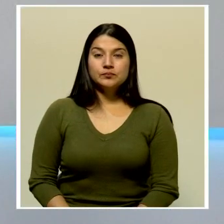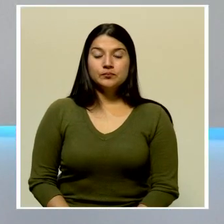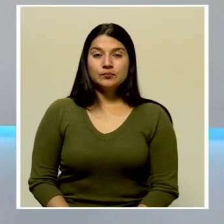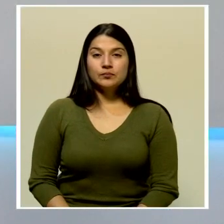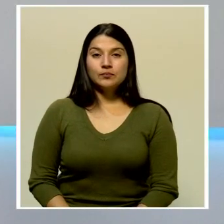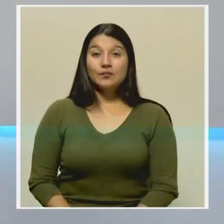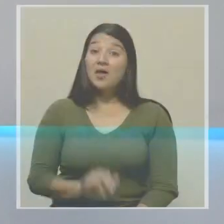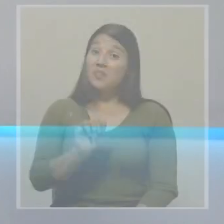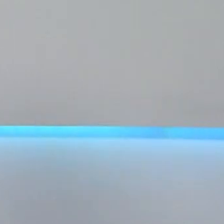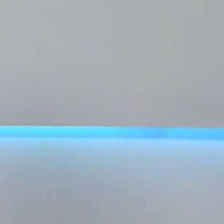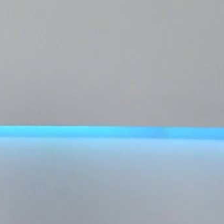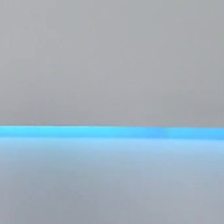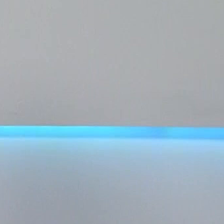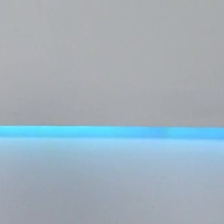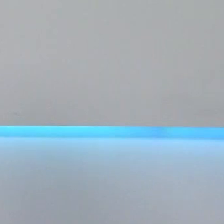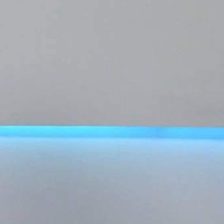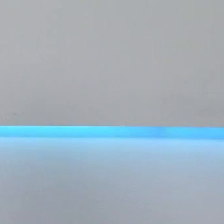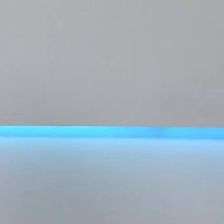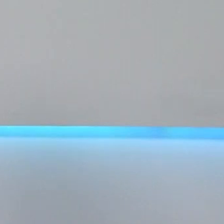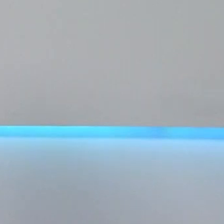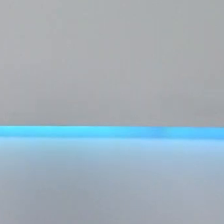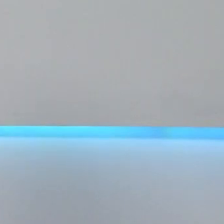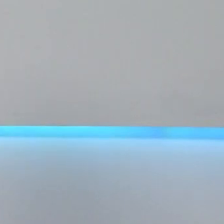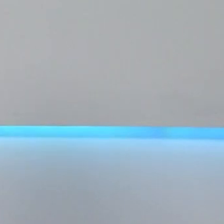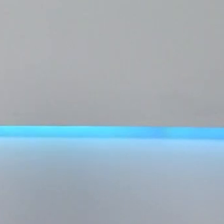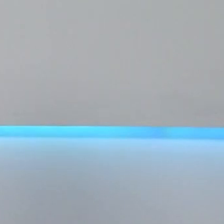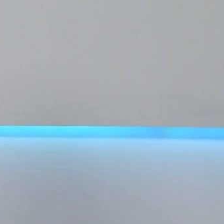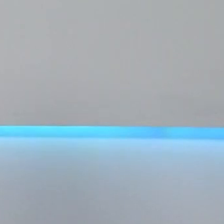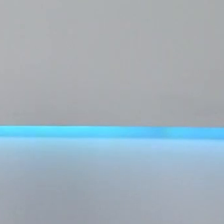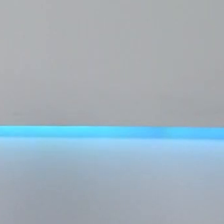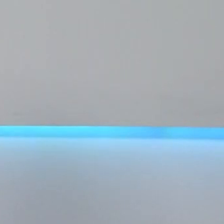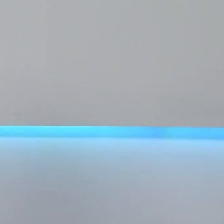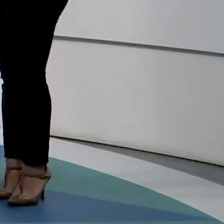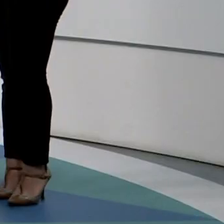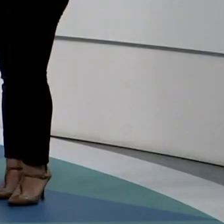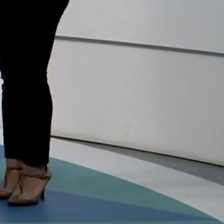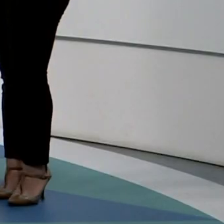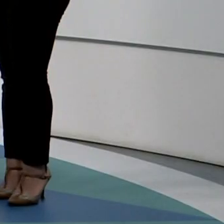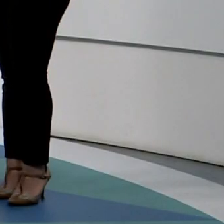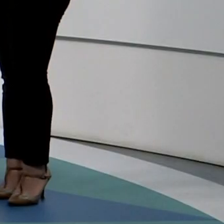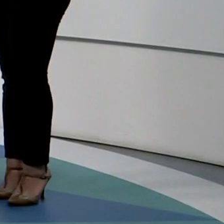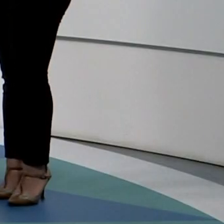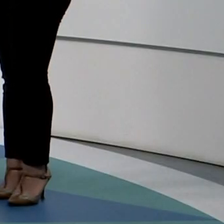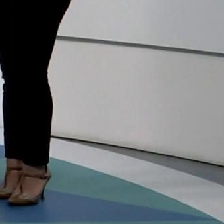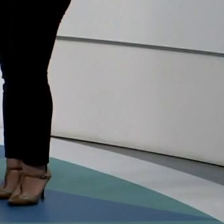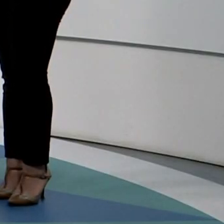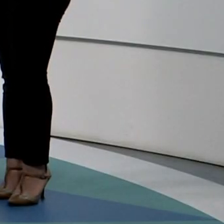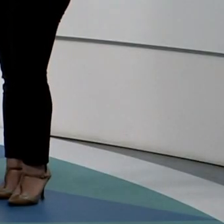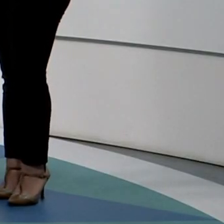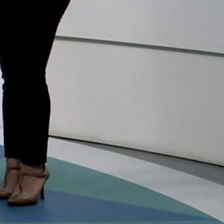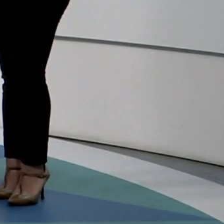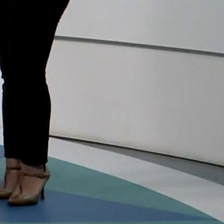Y de esta manera terminamos esta sección de datos para hoy martes. Don Ernesto, buenas noches. Buenas noches.